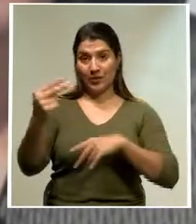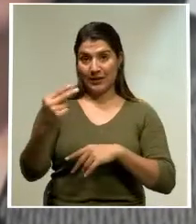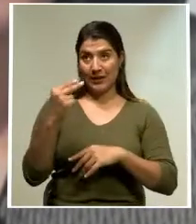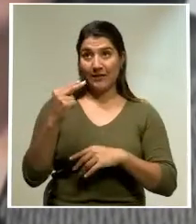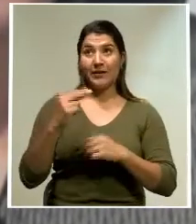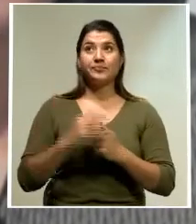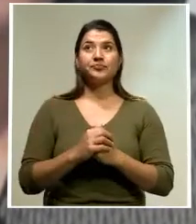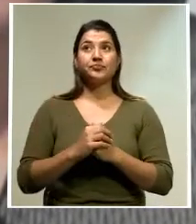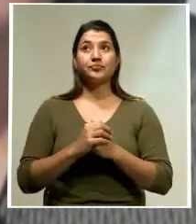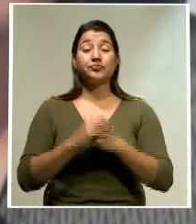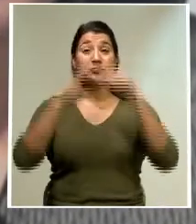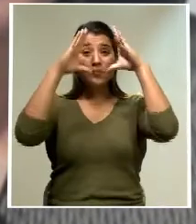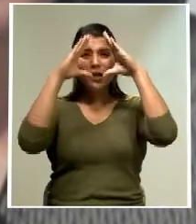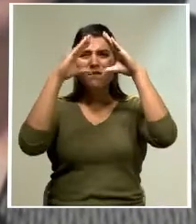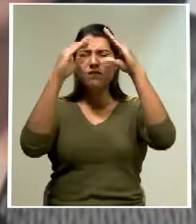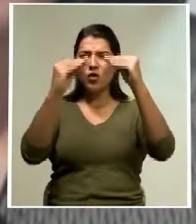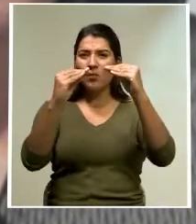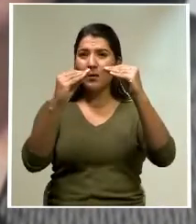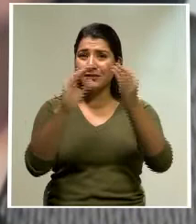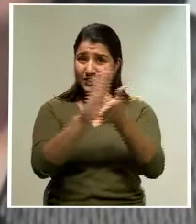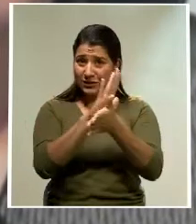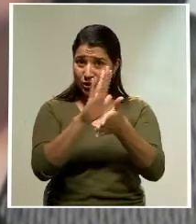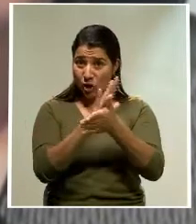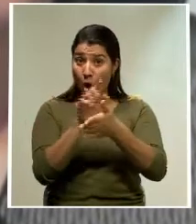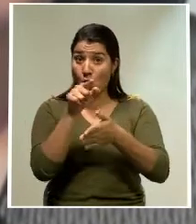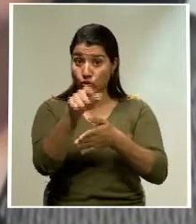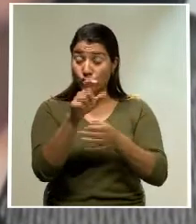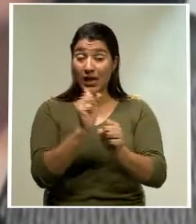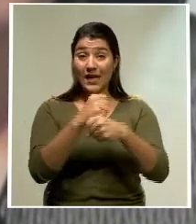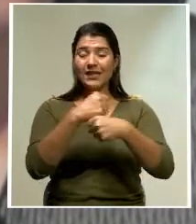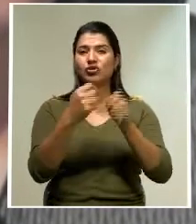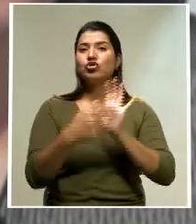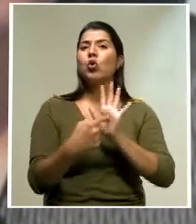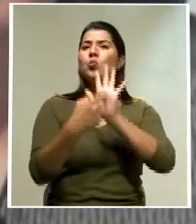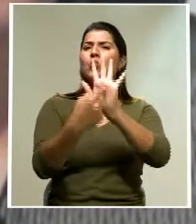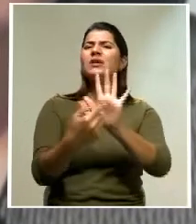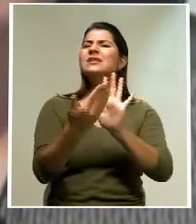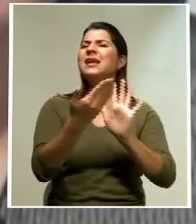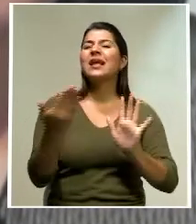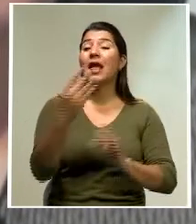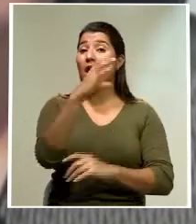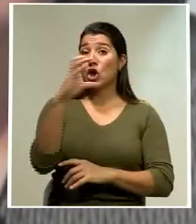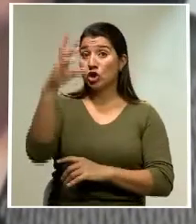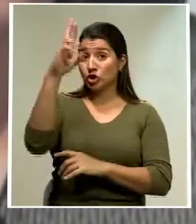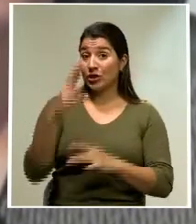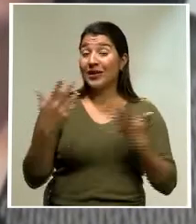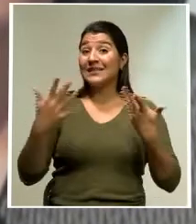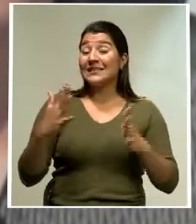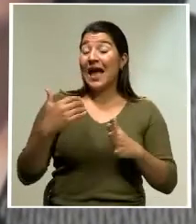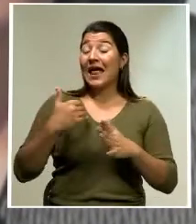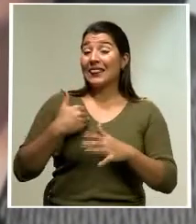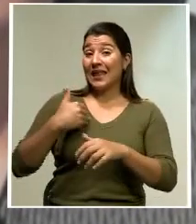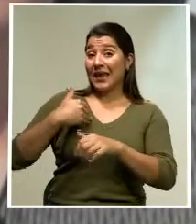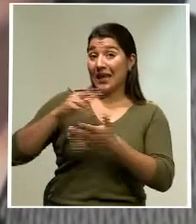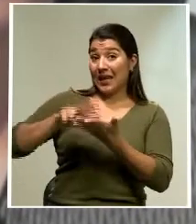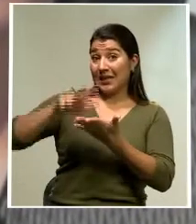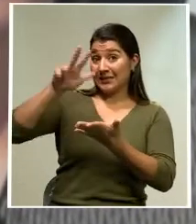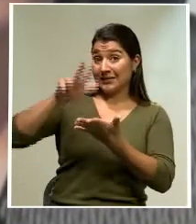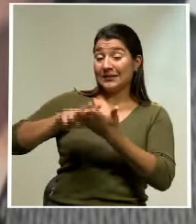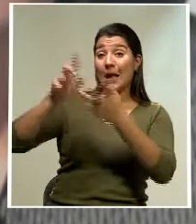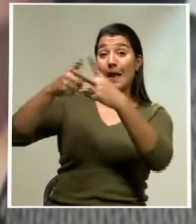el informe que ustedes hicieron revela que en total el país tiene ya autorizados préstamos para